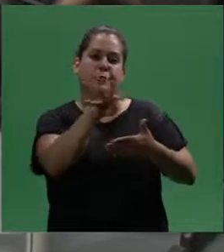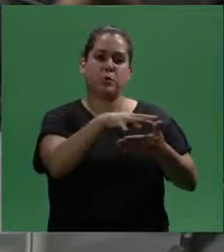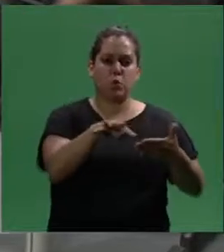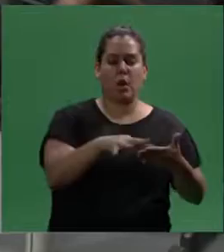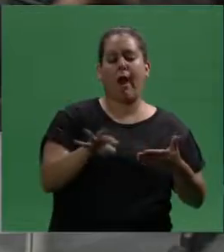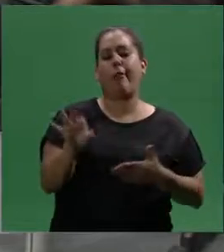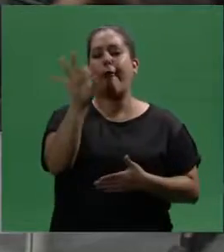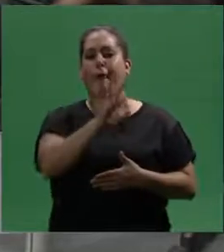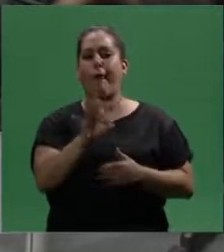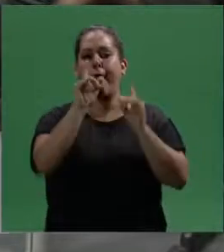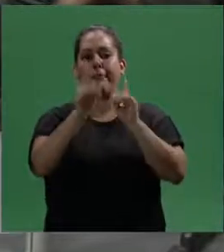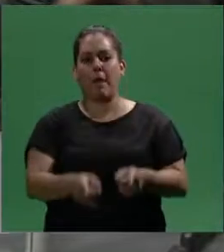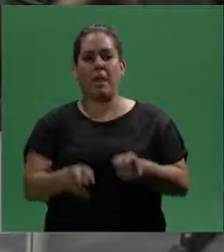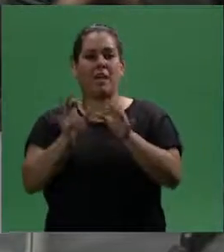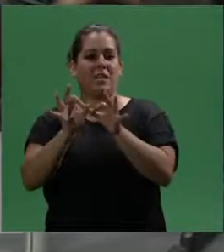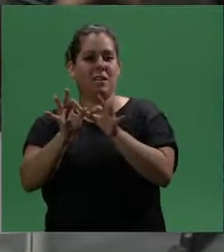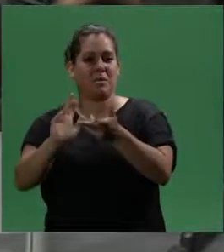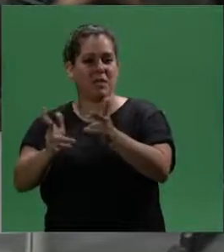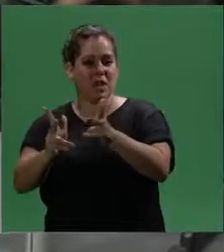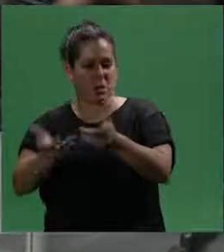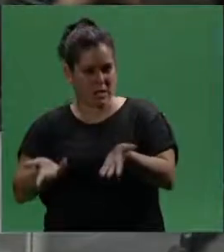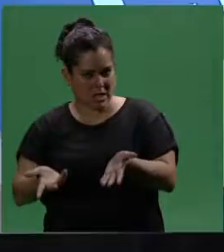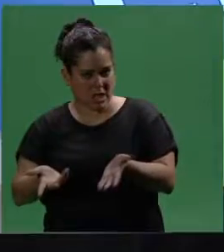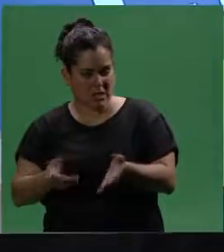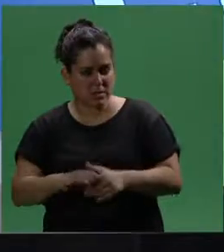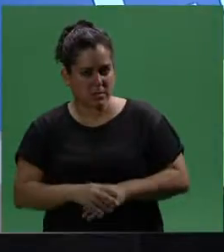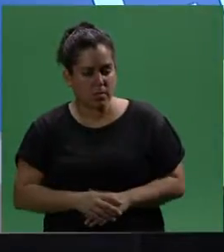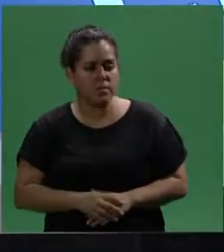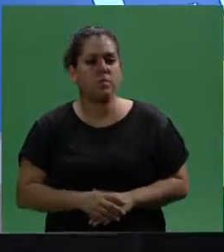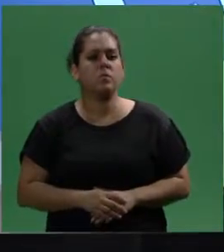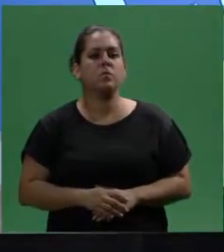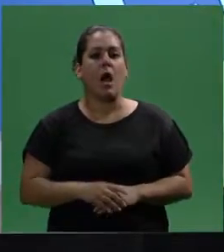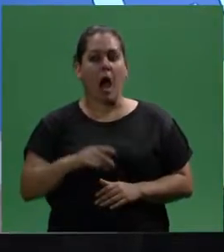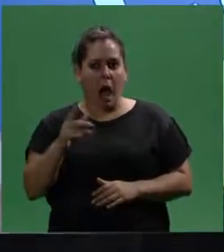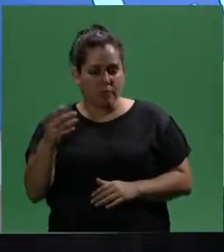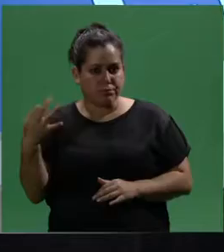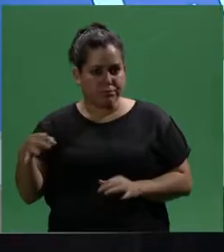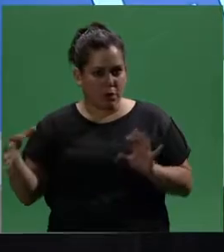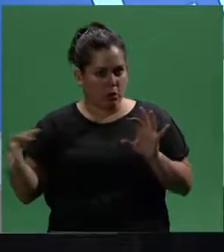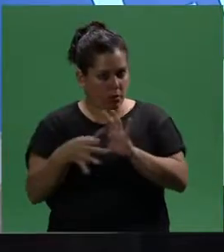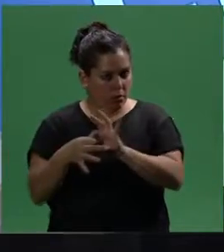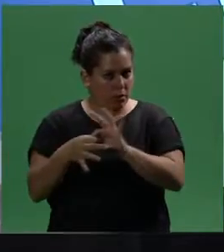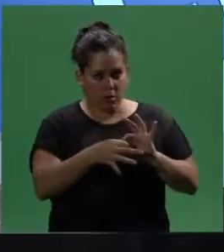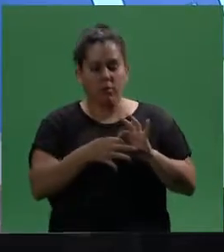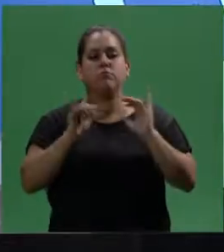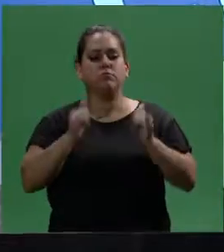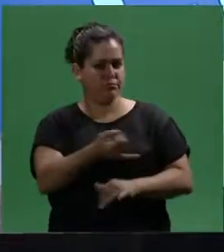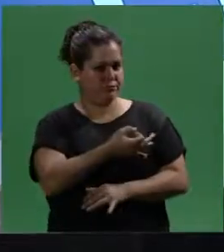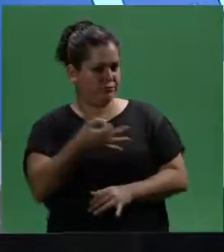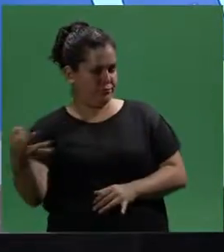el subtitulado y los intérpretes de lengua de señas. En concordancia con este proyecto.